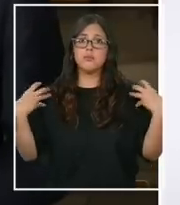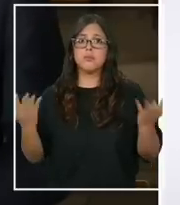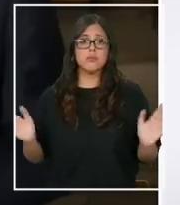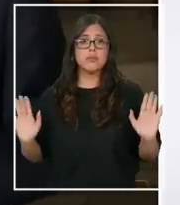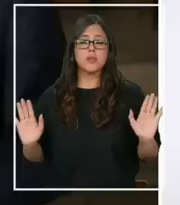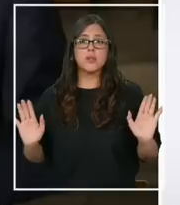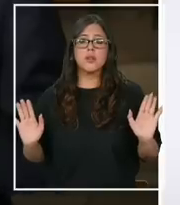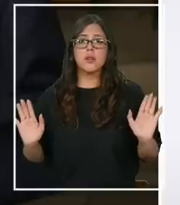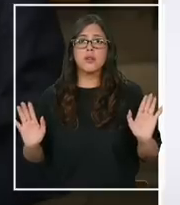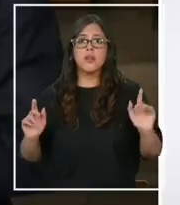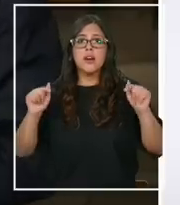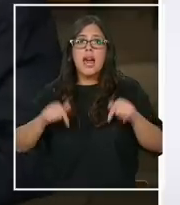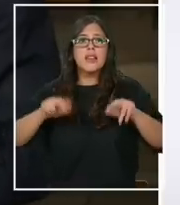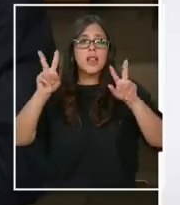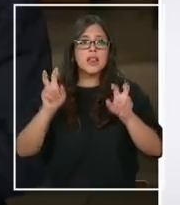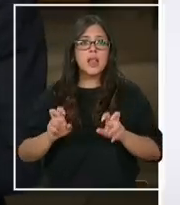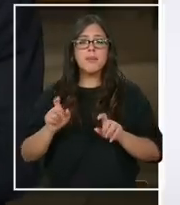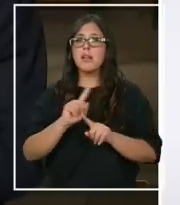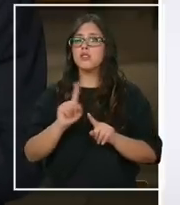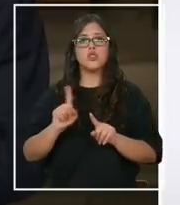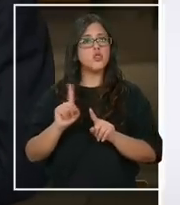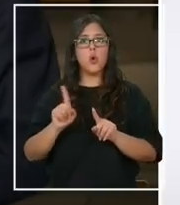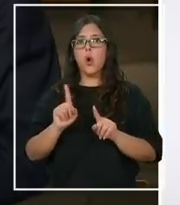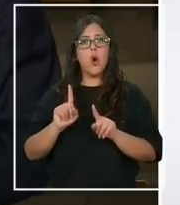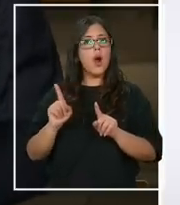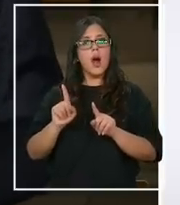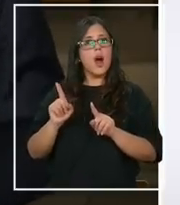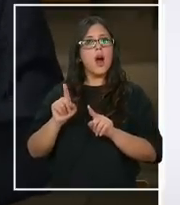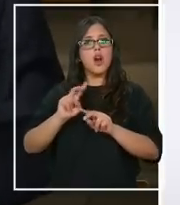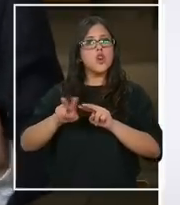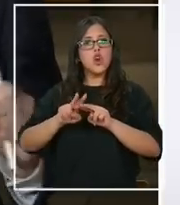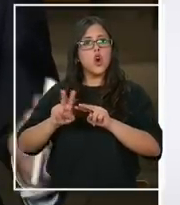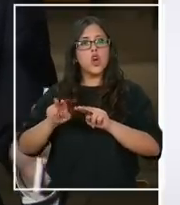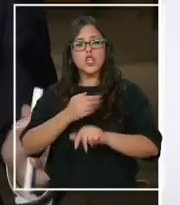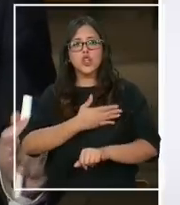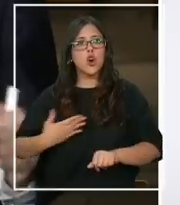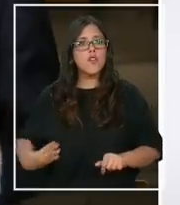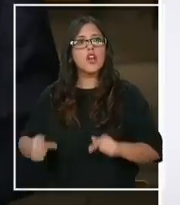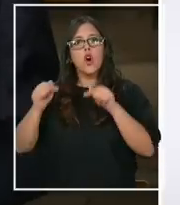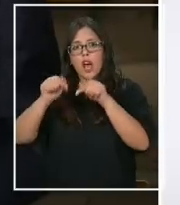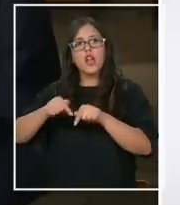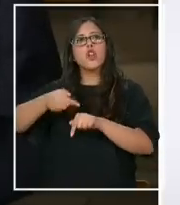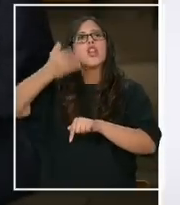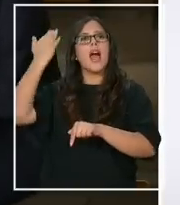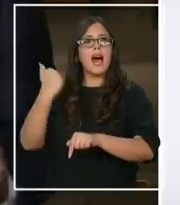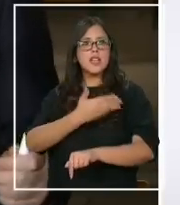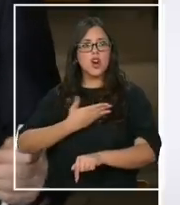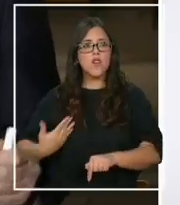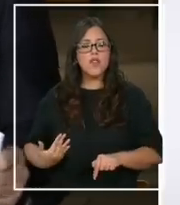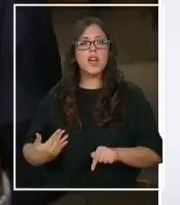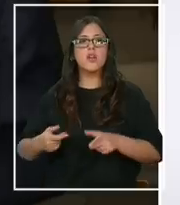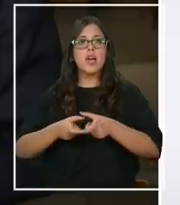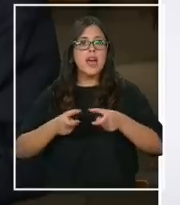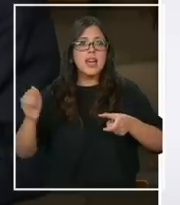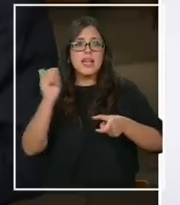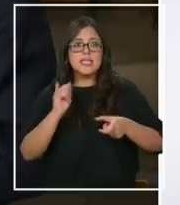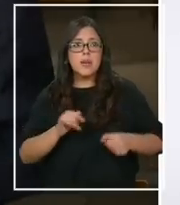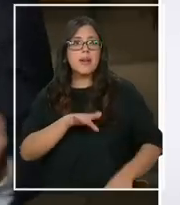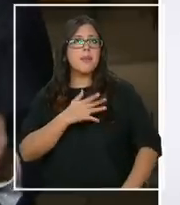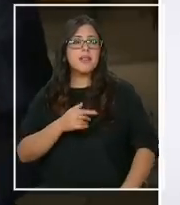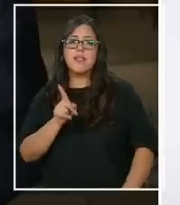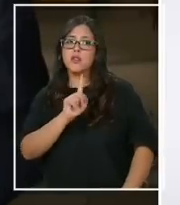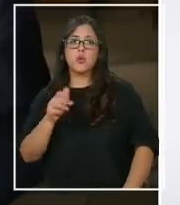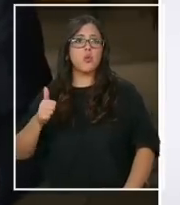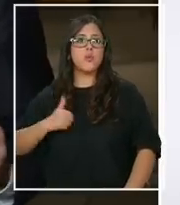corresponde. Este tema no lo generó el gobierno. Las dos factores fue eficaz en el gobierno anterior, la de ISAPRE lamentablemente no la cumplieron, la Corte